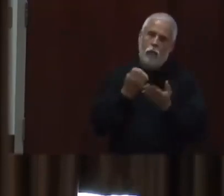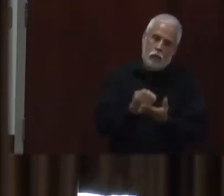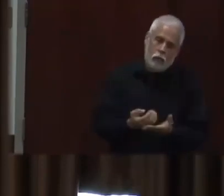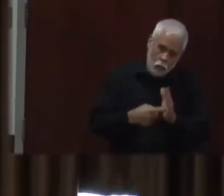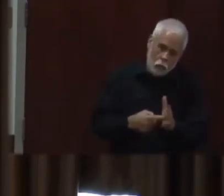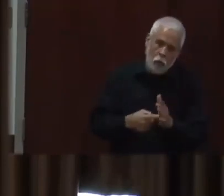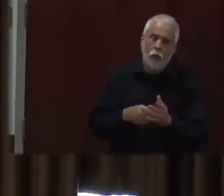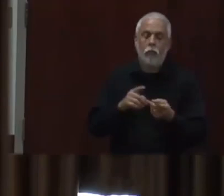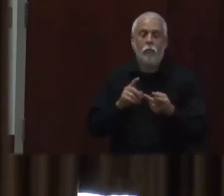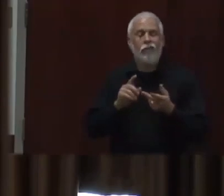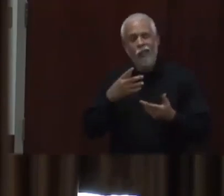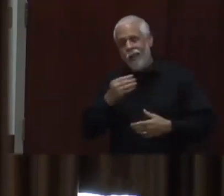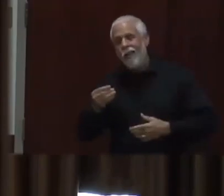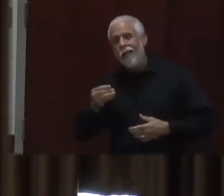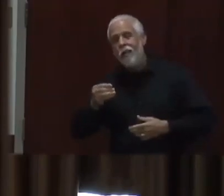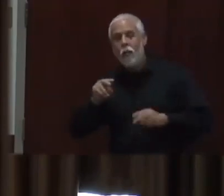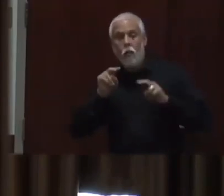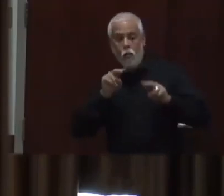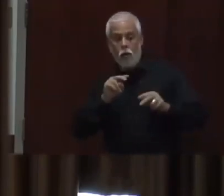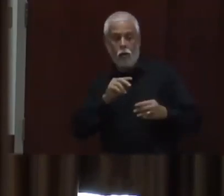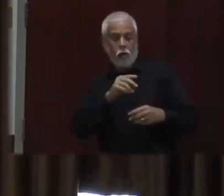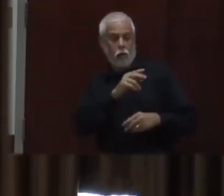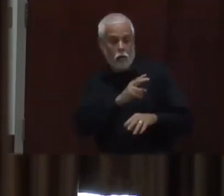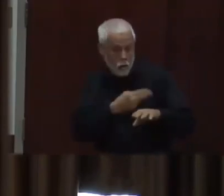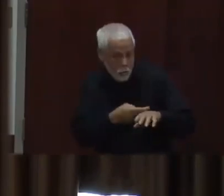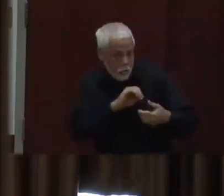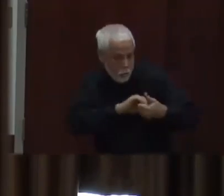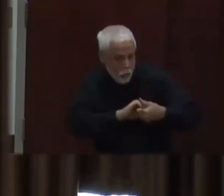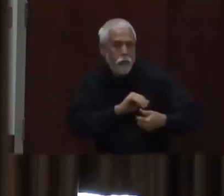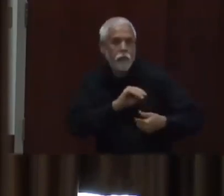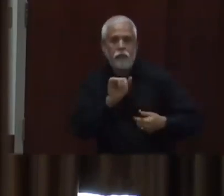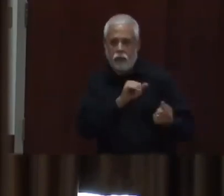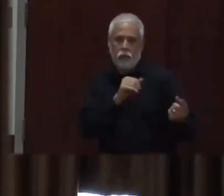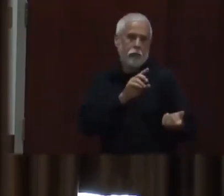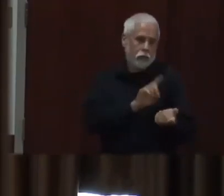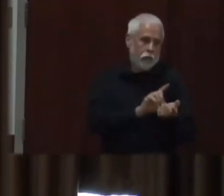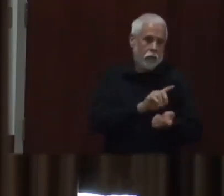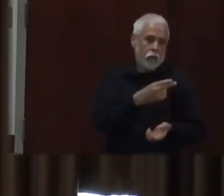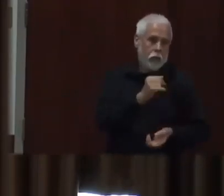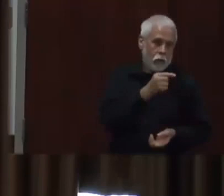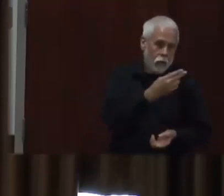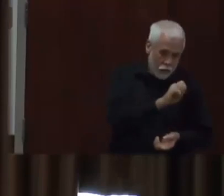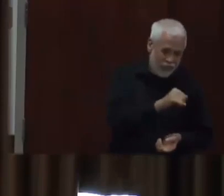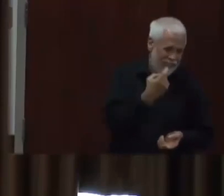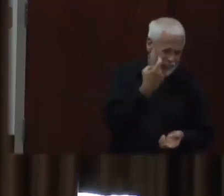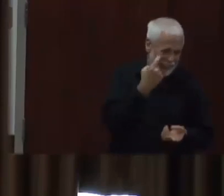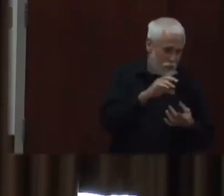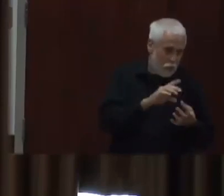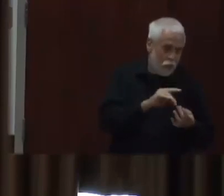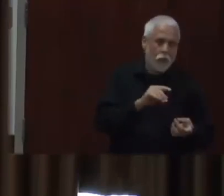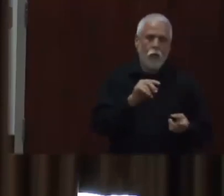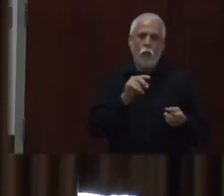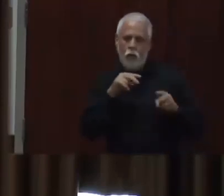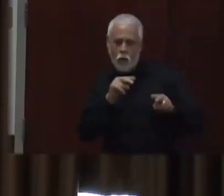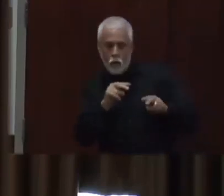las tasas de hospitalización y de los cuidados intensivos. Y todavía hay capacidad